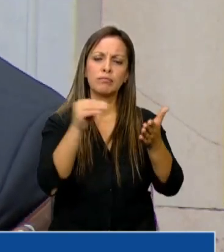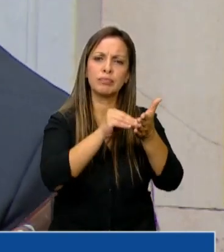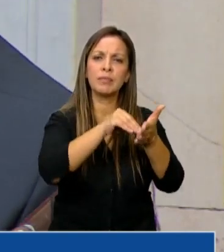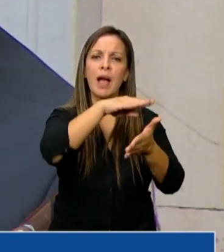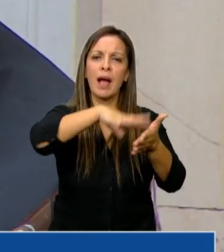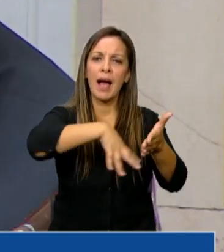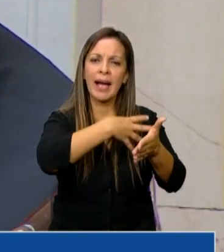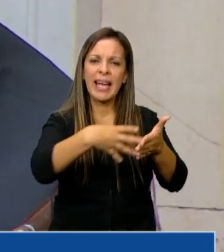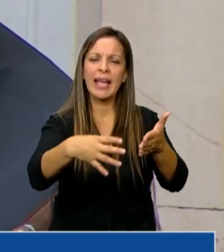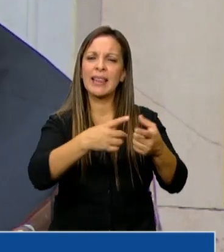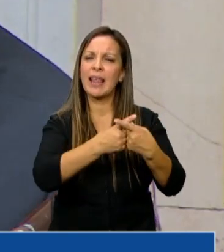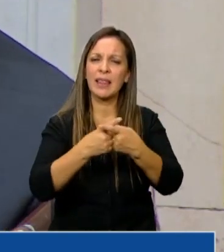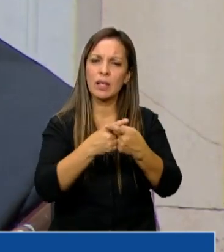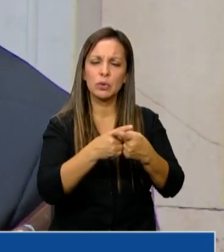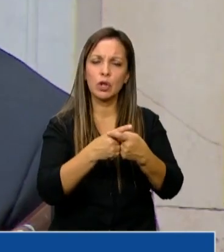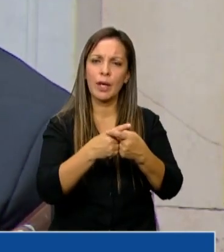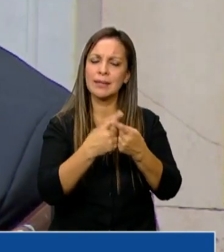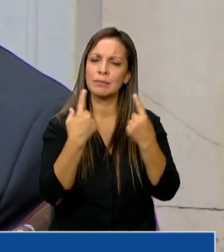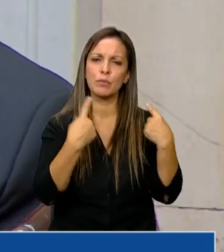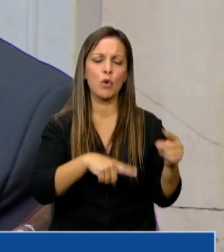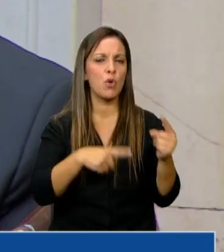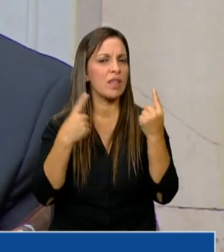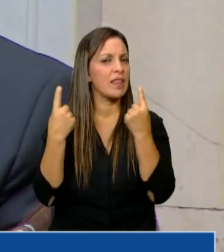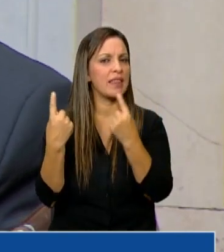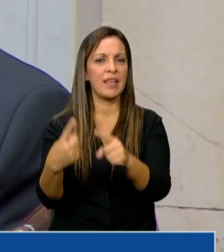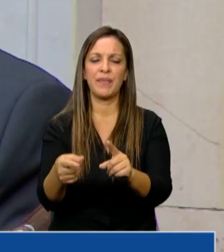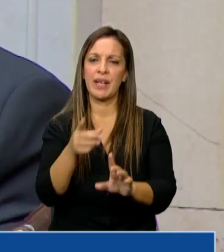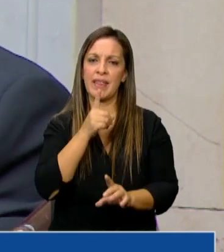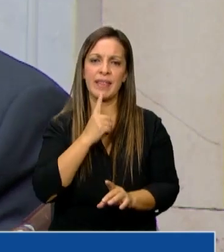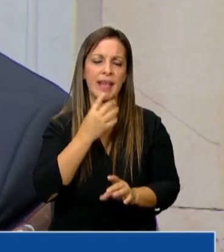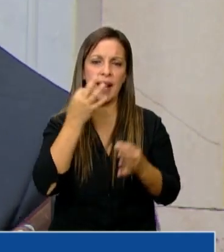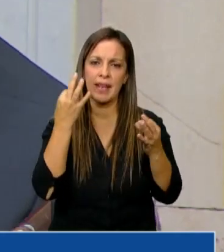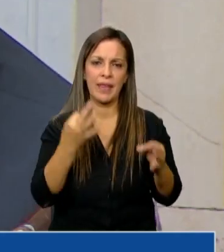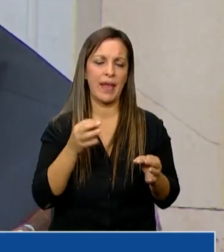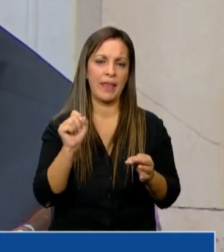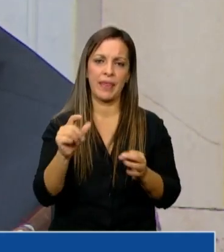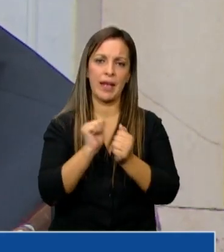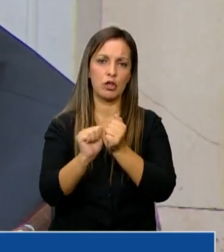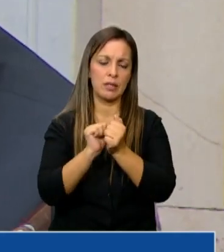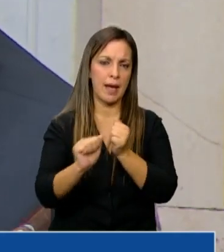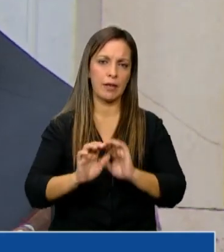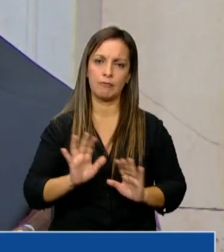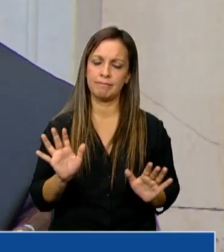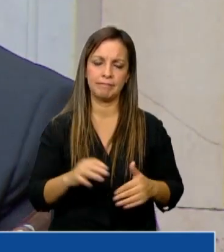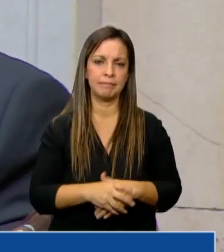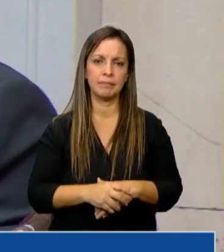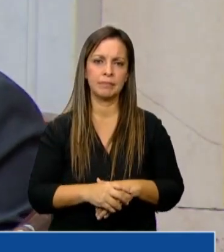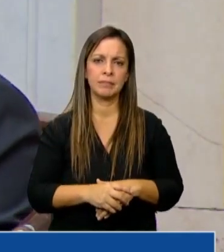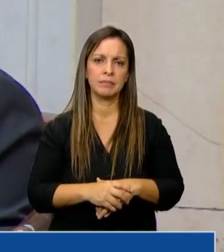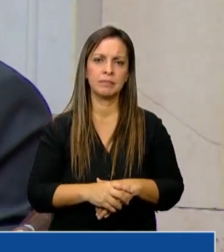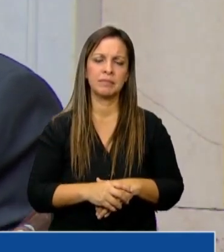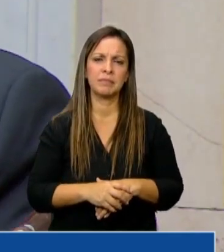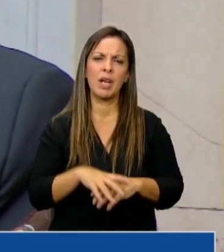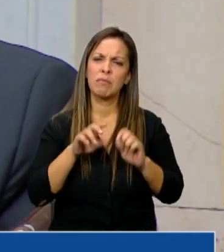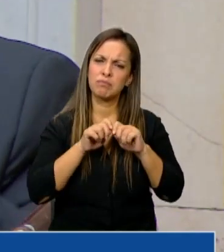discusiones que no tienen nada que ver con la realidad que están viviendo los argentinos y los rosarinos, puntualmente. Se instala